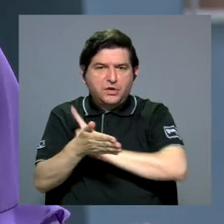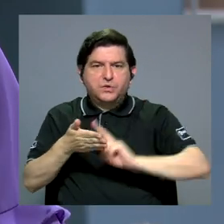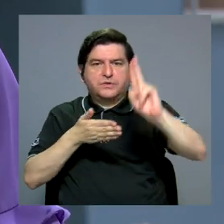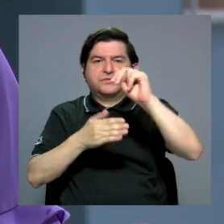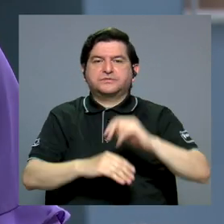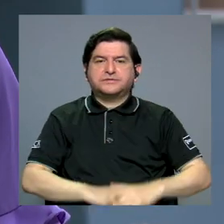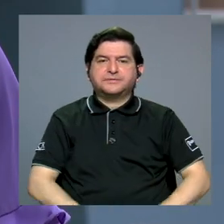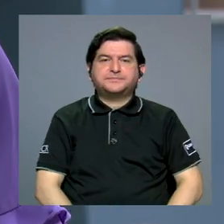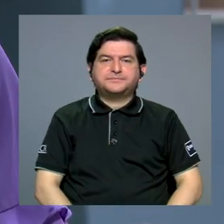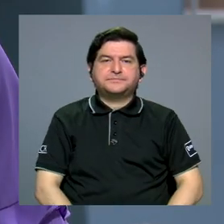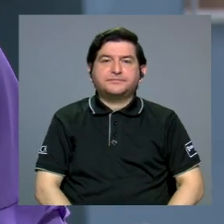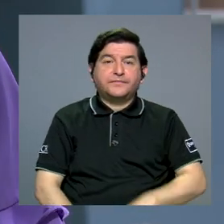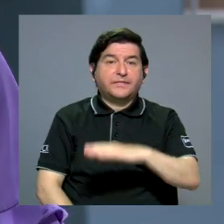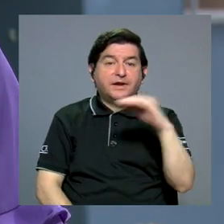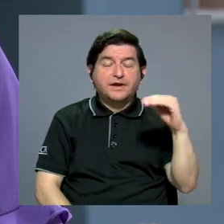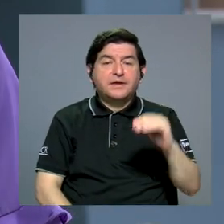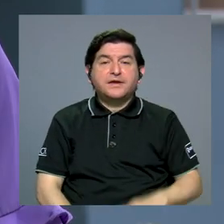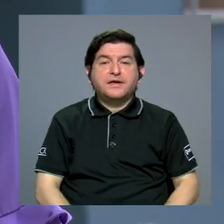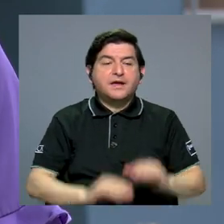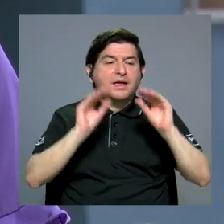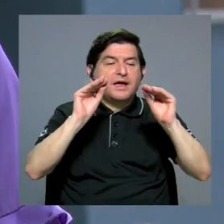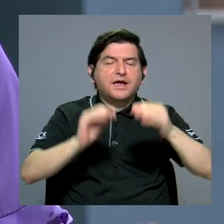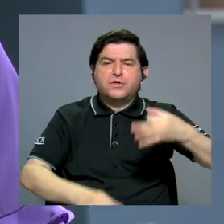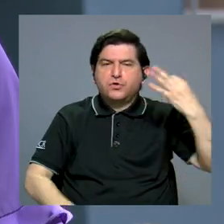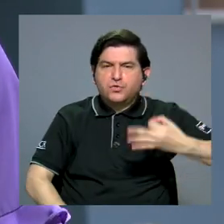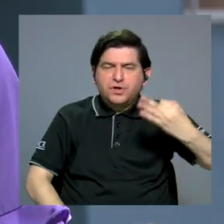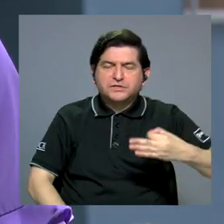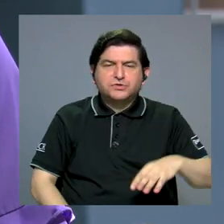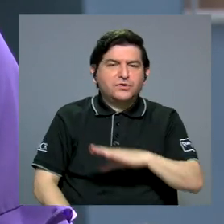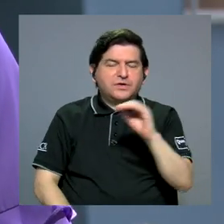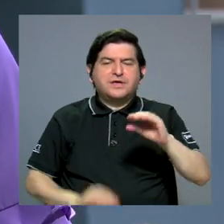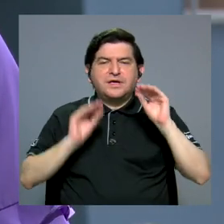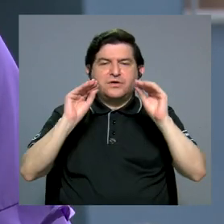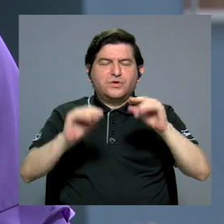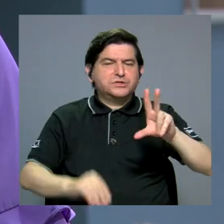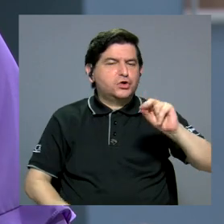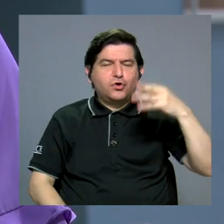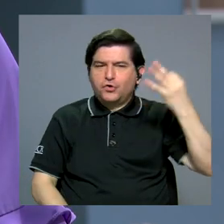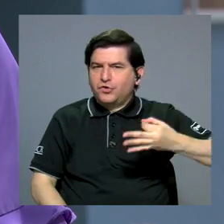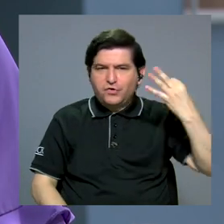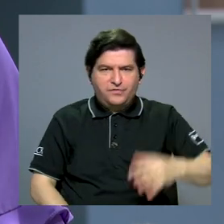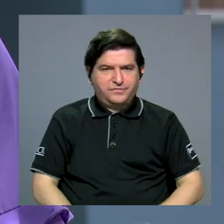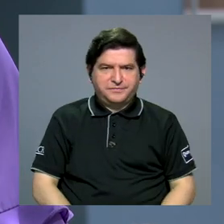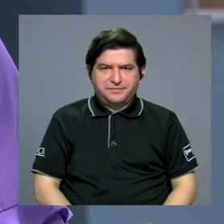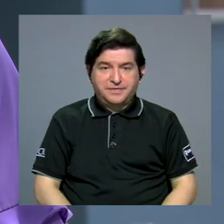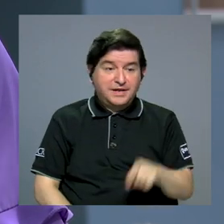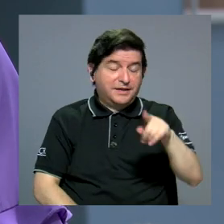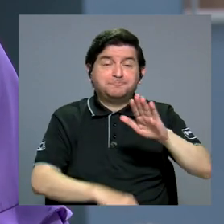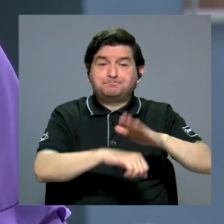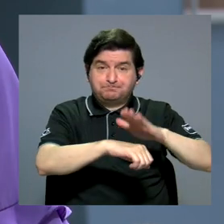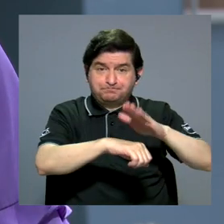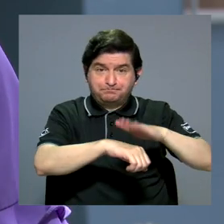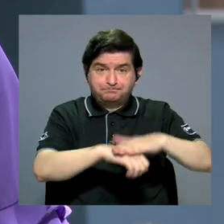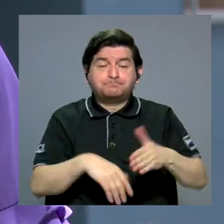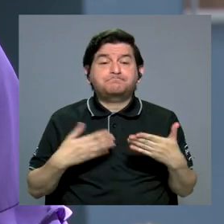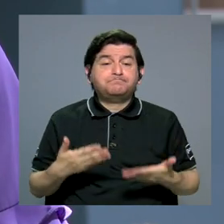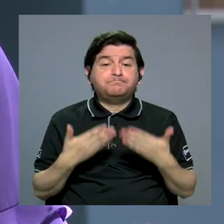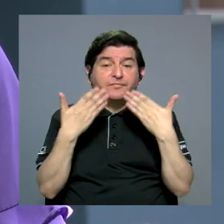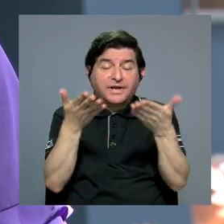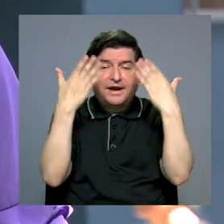universitaria, ¿verdad? Y tanto en la educación formal como en la educación no formal, ¿verdad? Esto permite